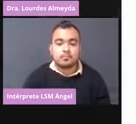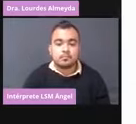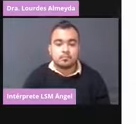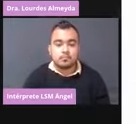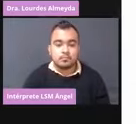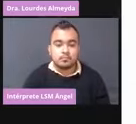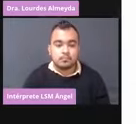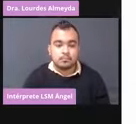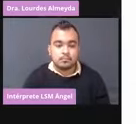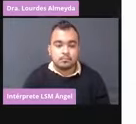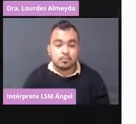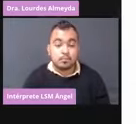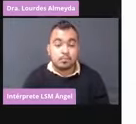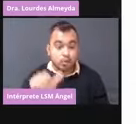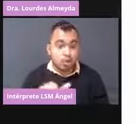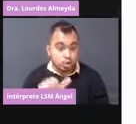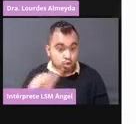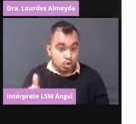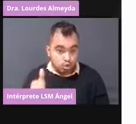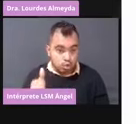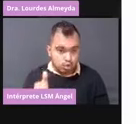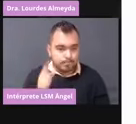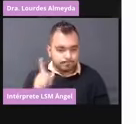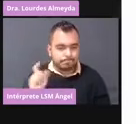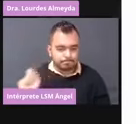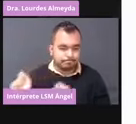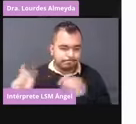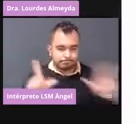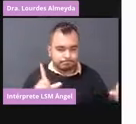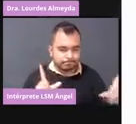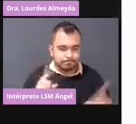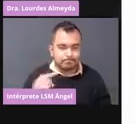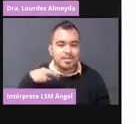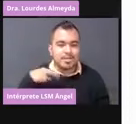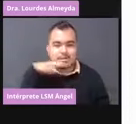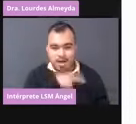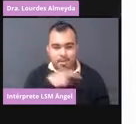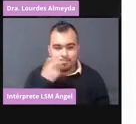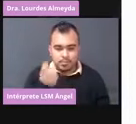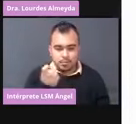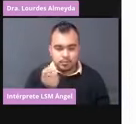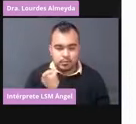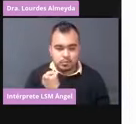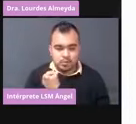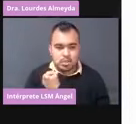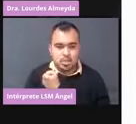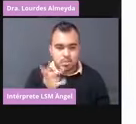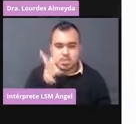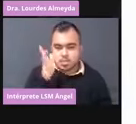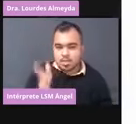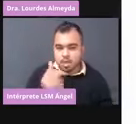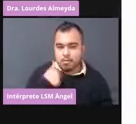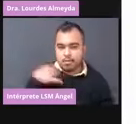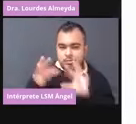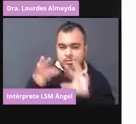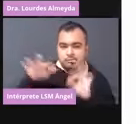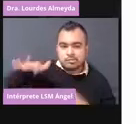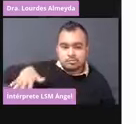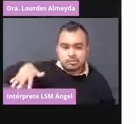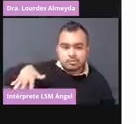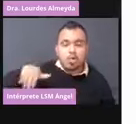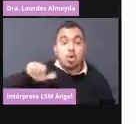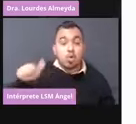La otra que pasaron, rápido. Ya la había dicho. La otra diapositiva... Ajá.